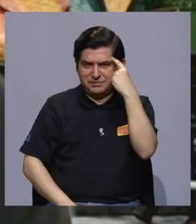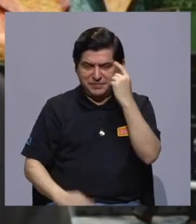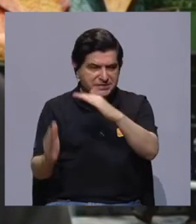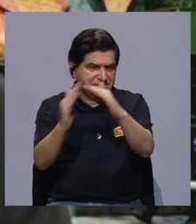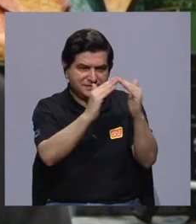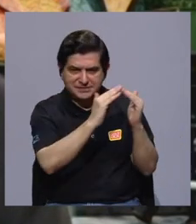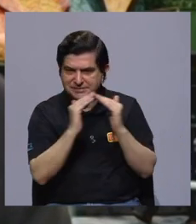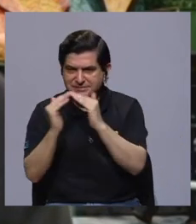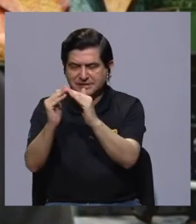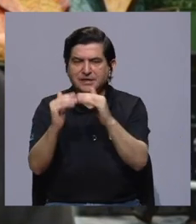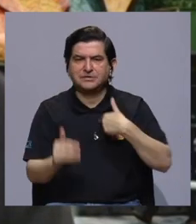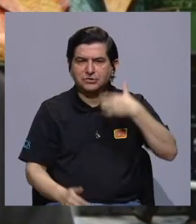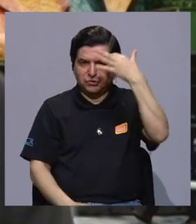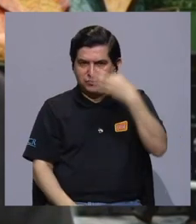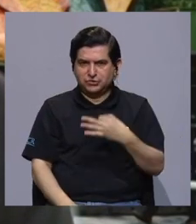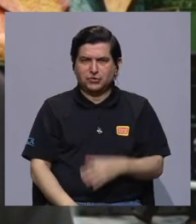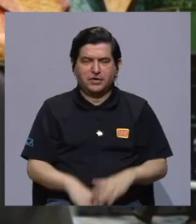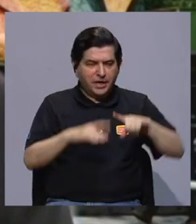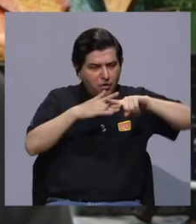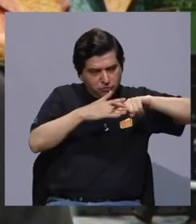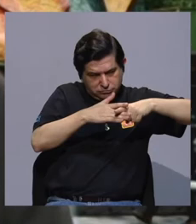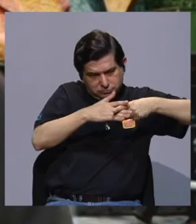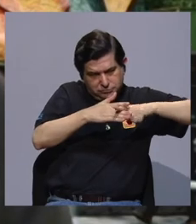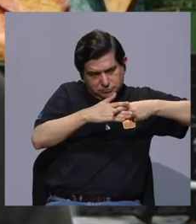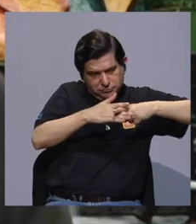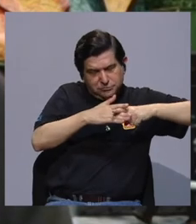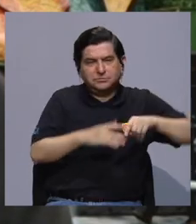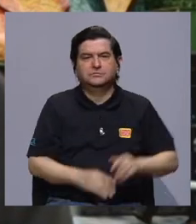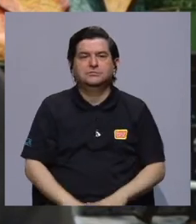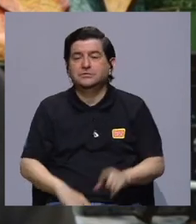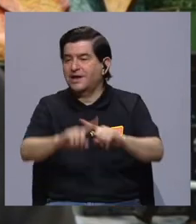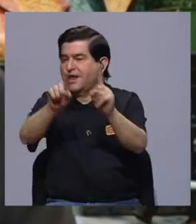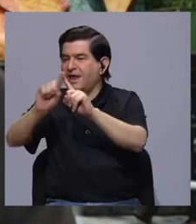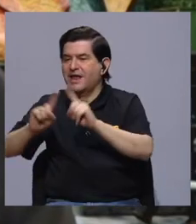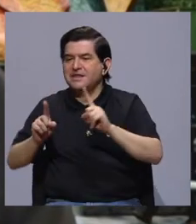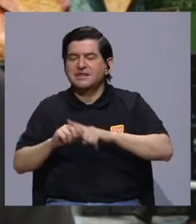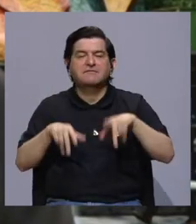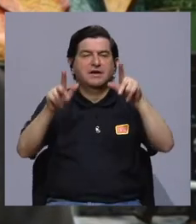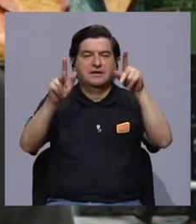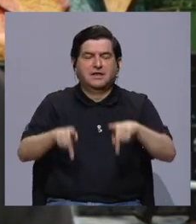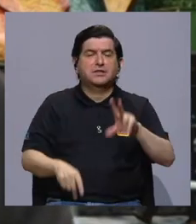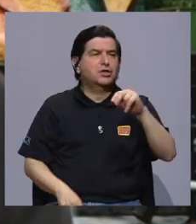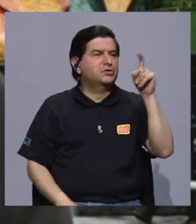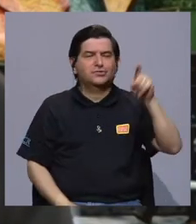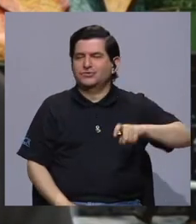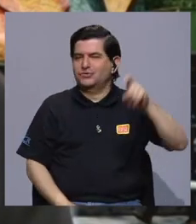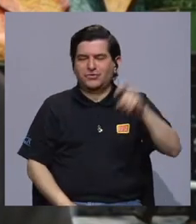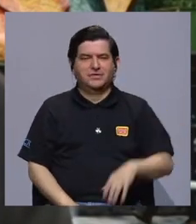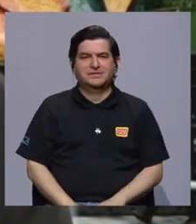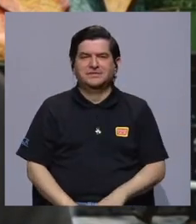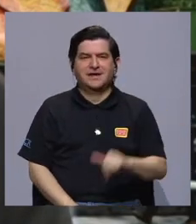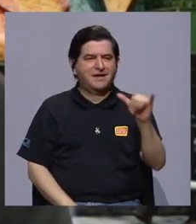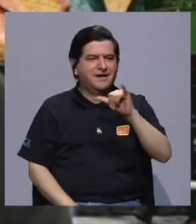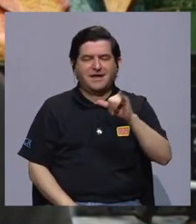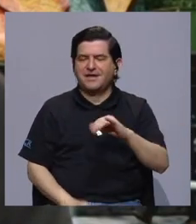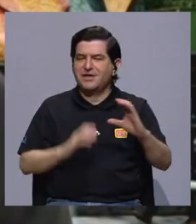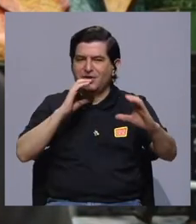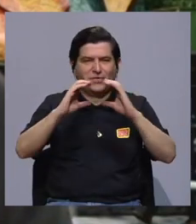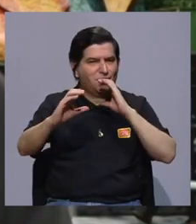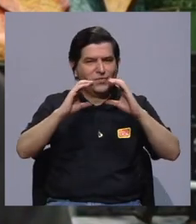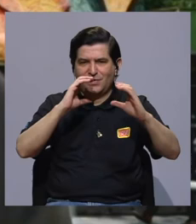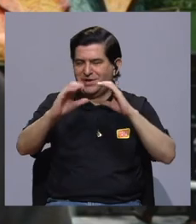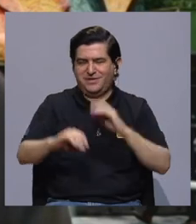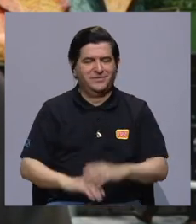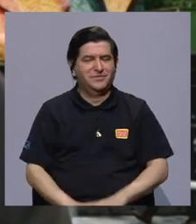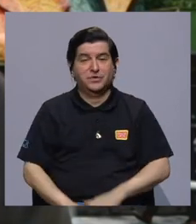hacia la población, me parece que se debe calibrar a los diferentes públicos, no necesariamente una misma